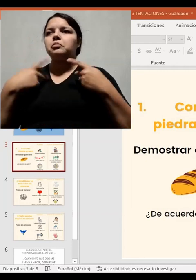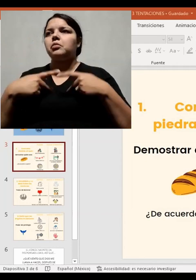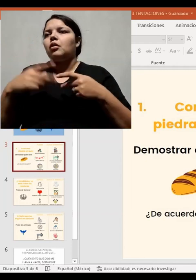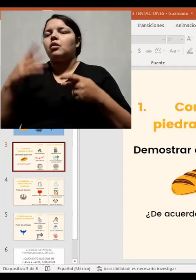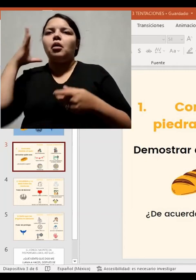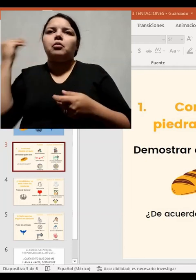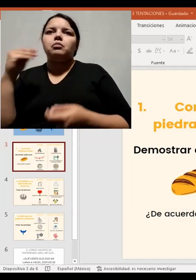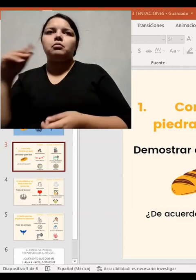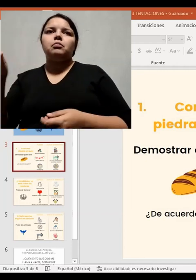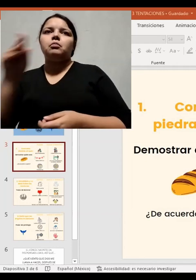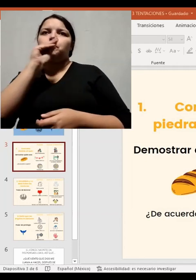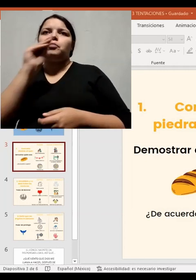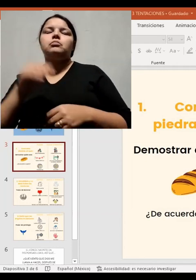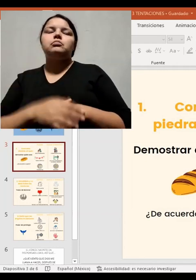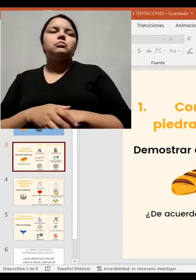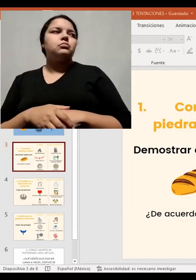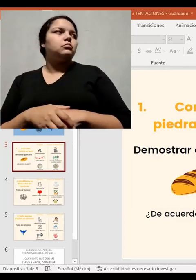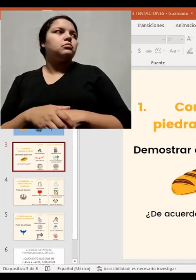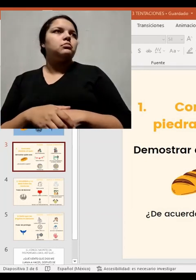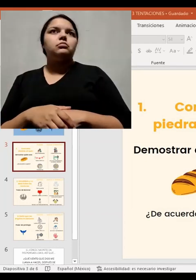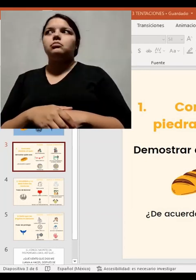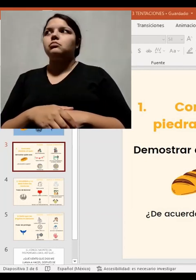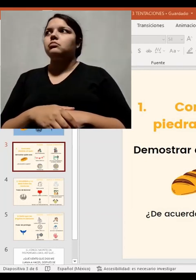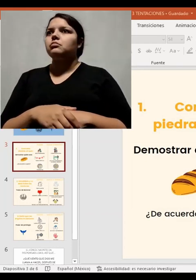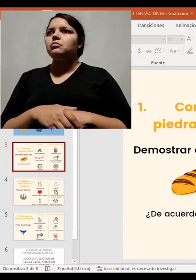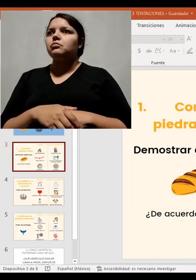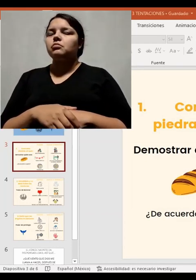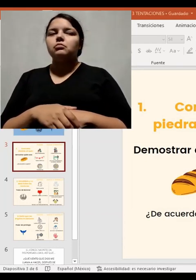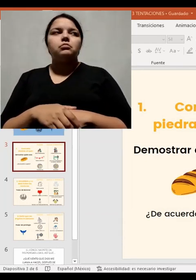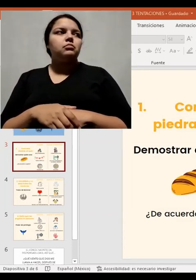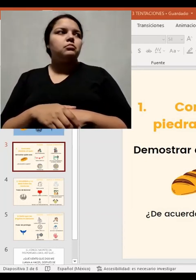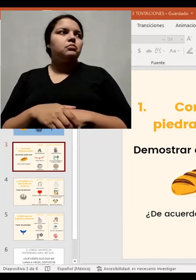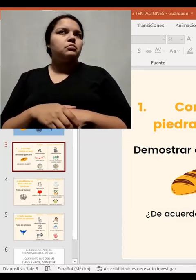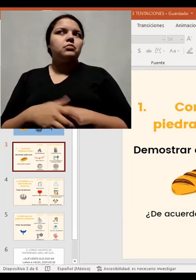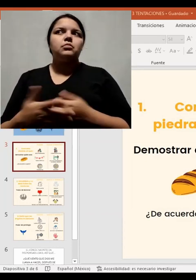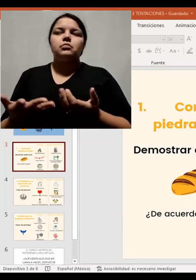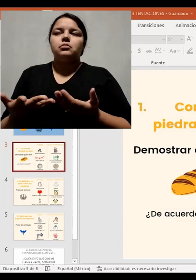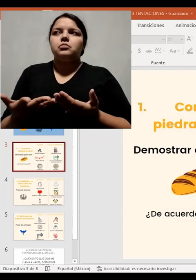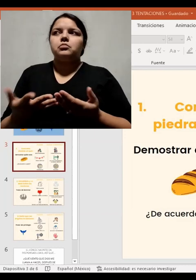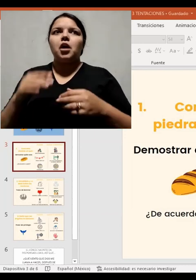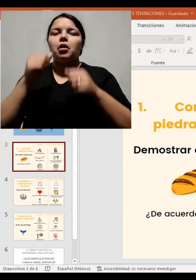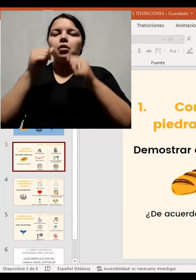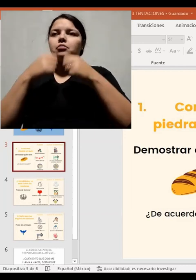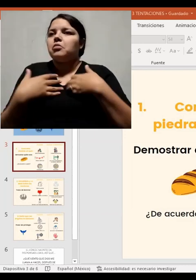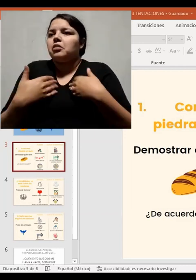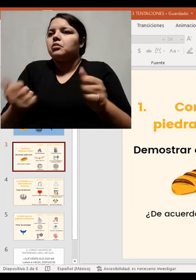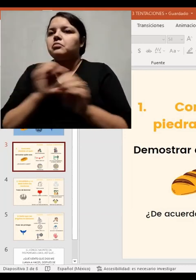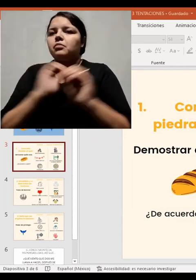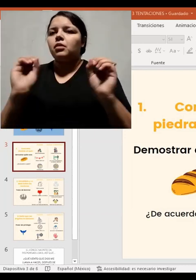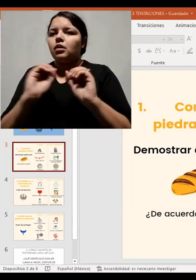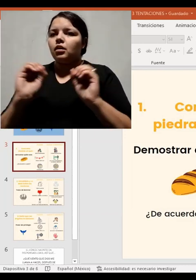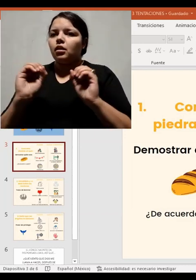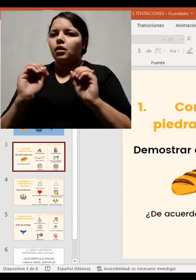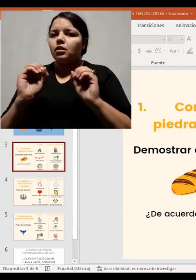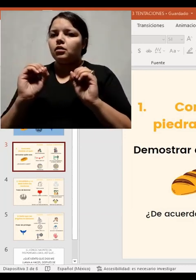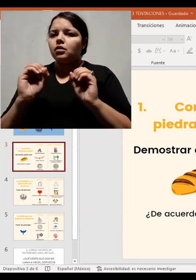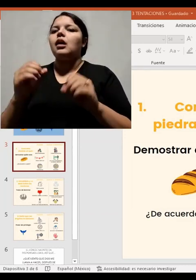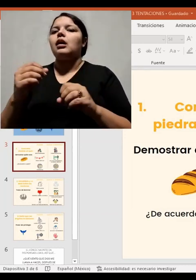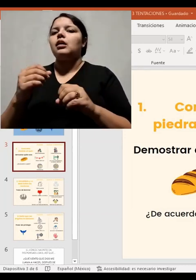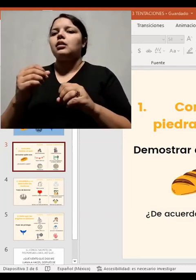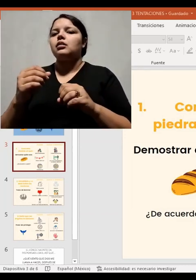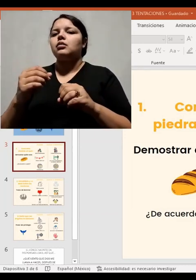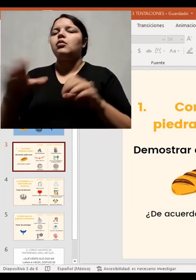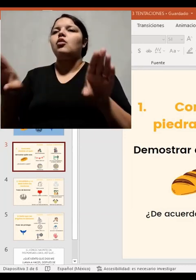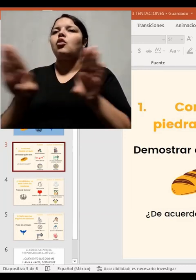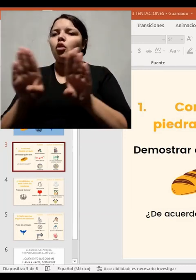inclusión? Ok, sí, vente, pero aparte voy a hacer cosas para que realmente tus habilidades sean aprovechadas y